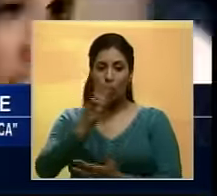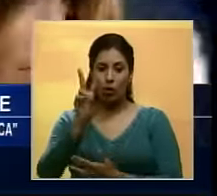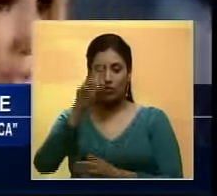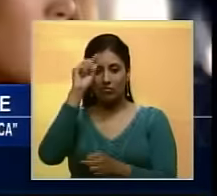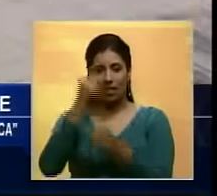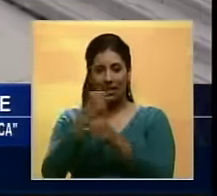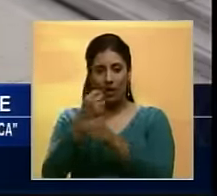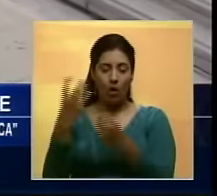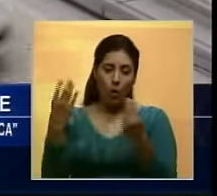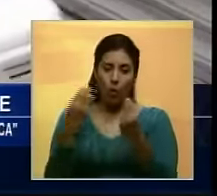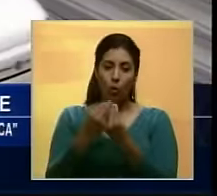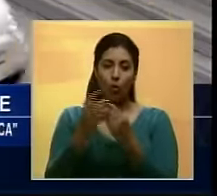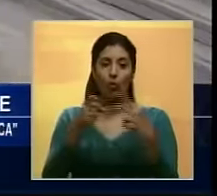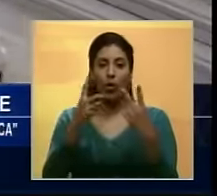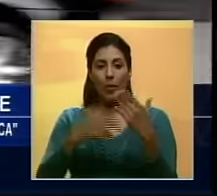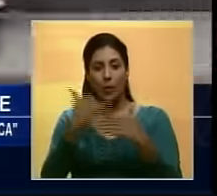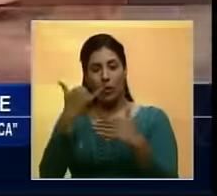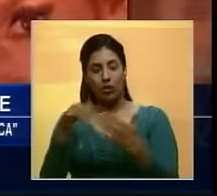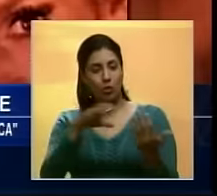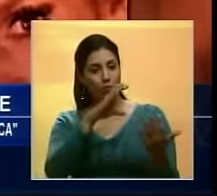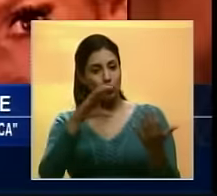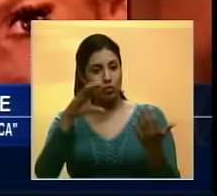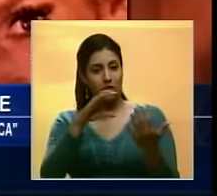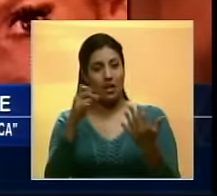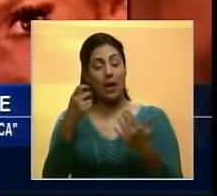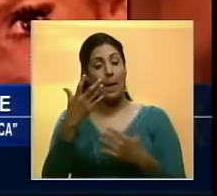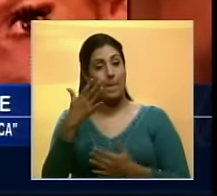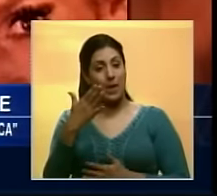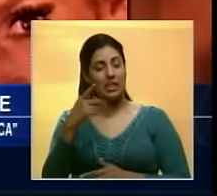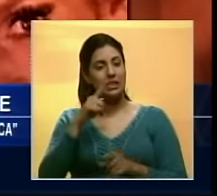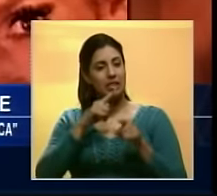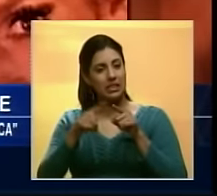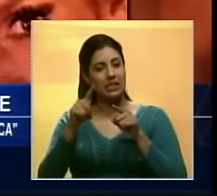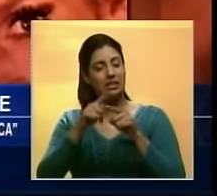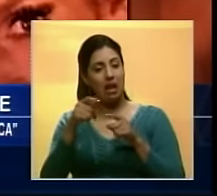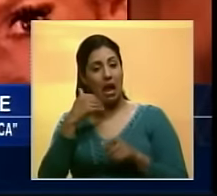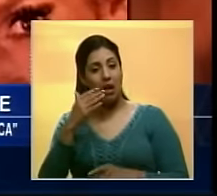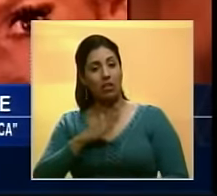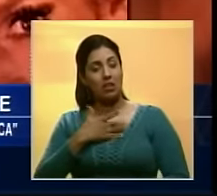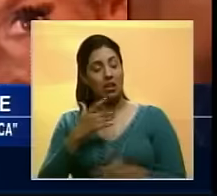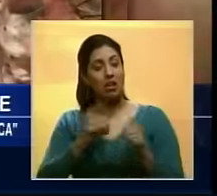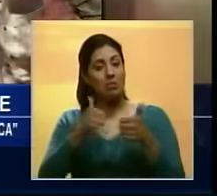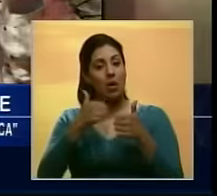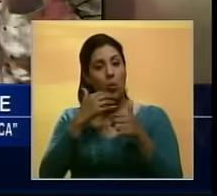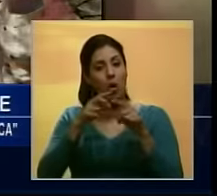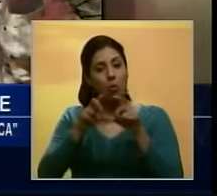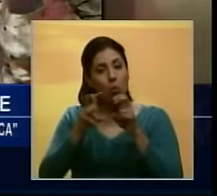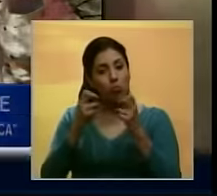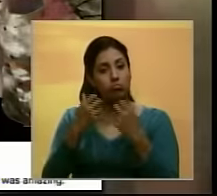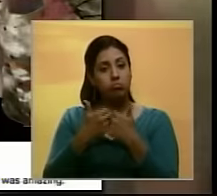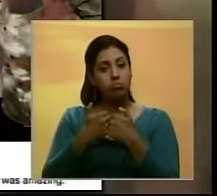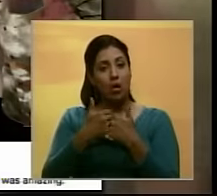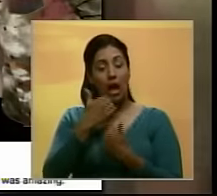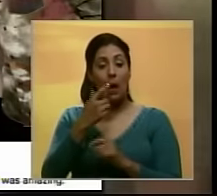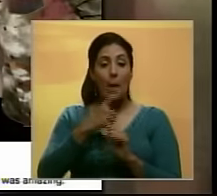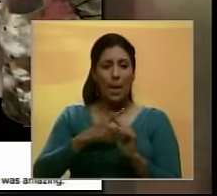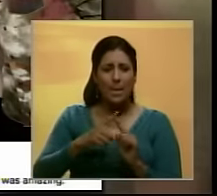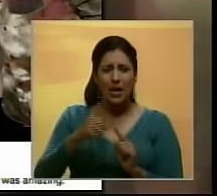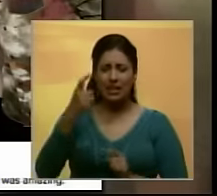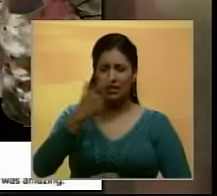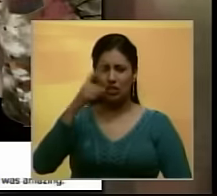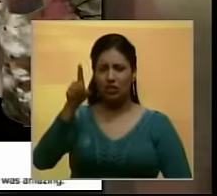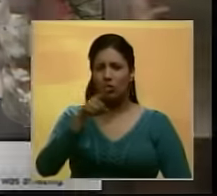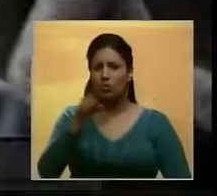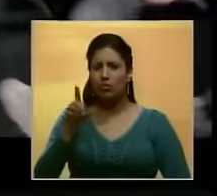estado trabajando juntos en un nuevo proyecto musical Lo que ha sacado a relucir que estarían iniciando una relación Pero ¿qué tan